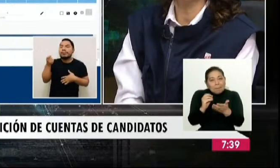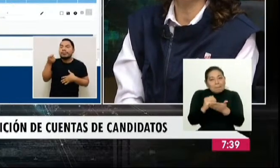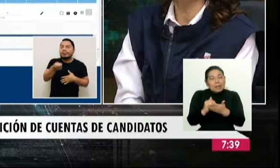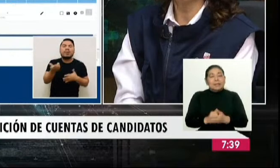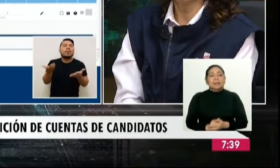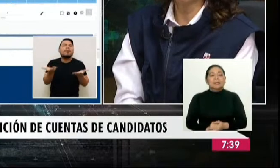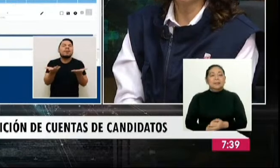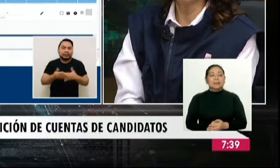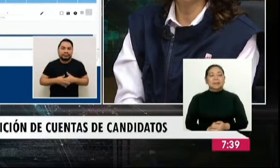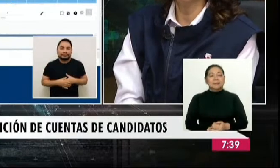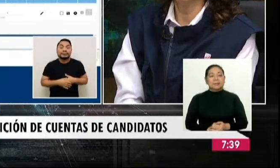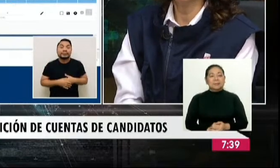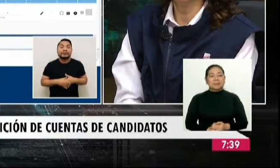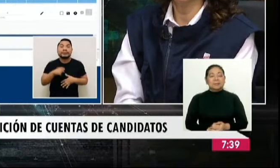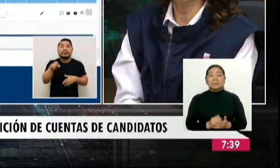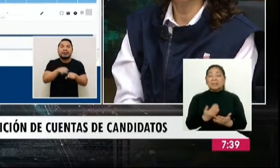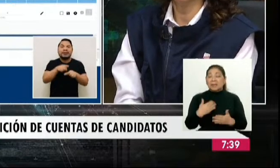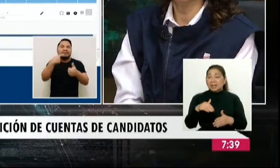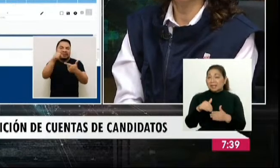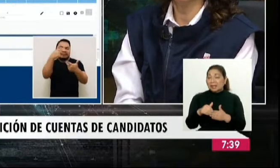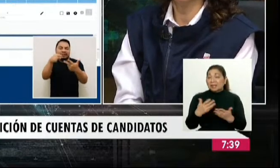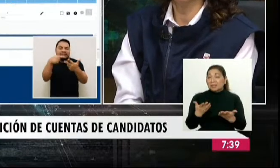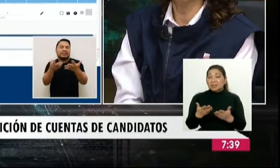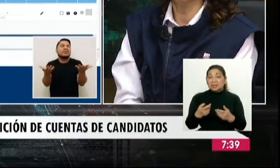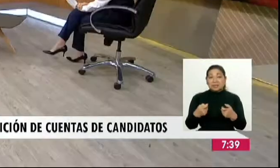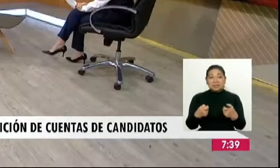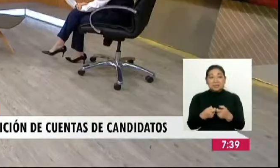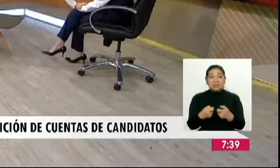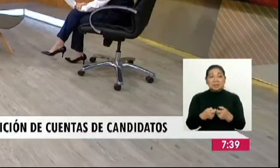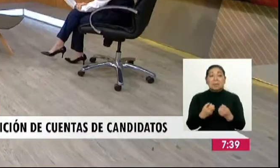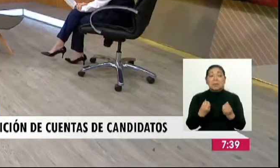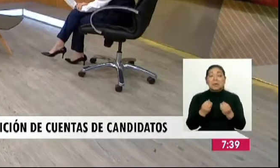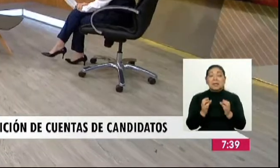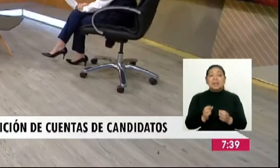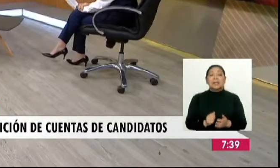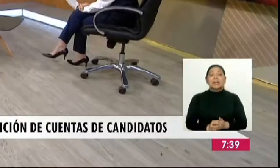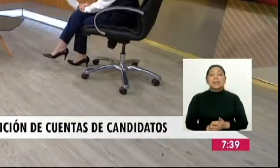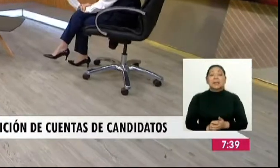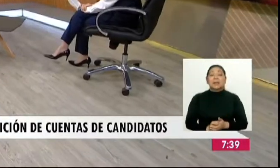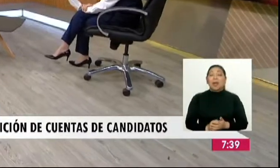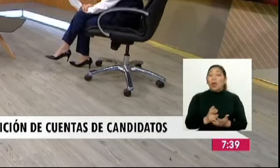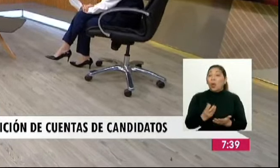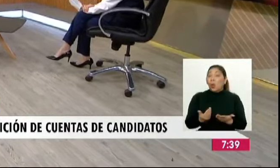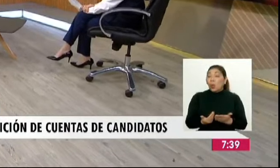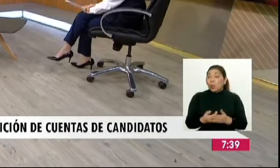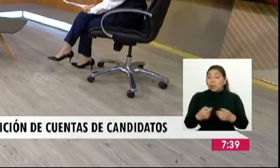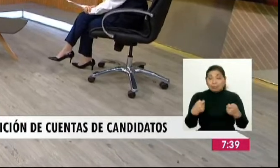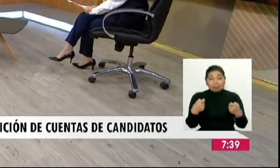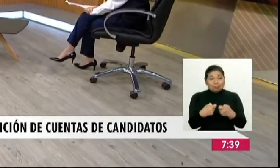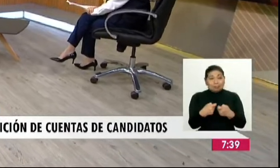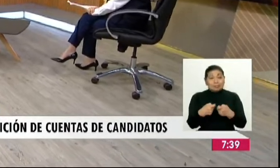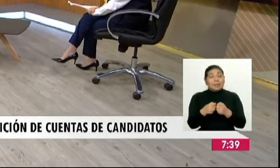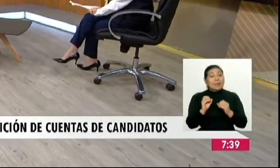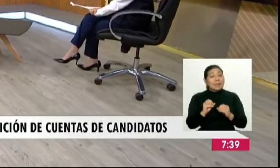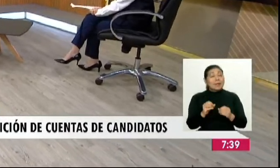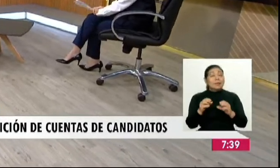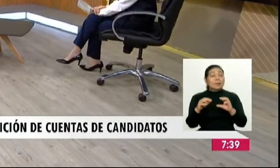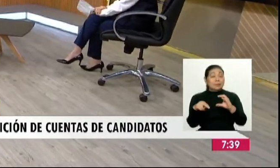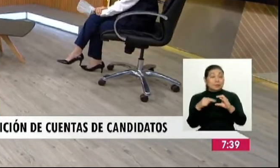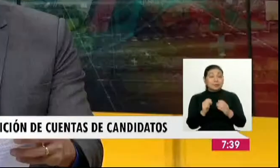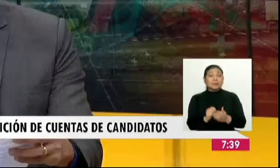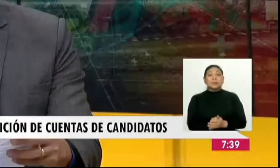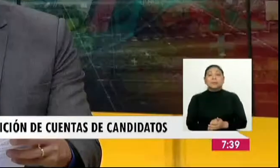Tenía por aquí la... Bueno, ya los candidatos tienen la dirección, ¿no? ¿Por qué? Porque efectivamente aquellos que lo van a hacer de manera virtual tienen que tener su casilla